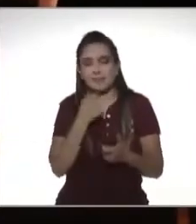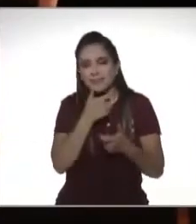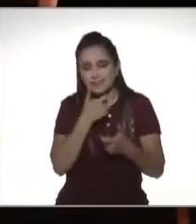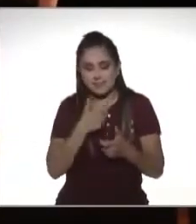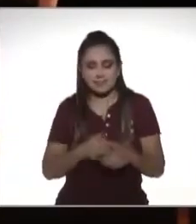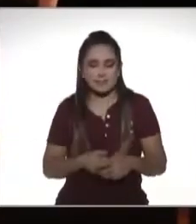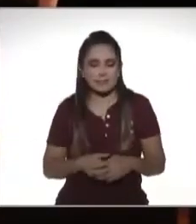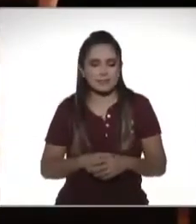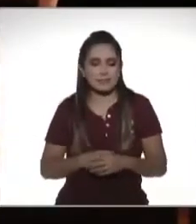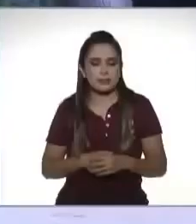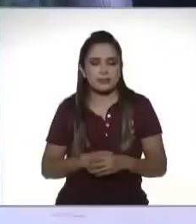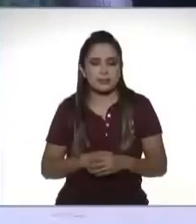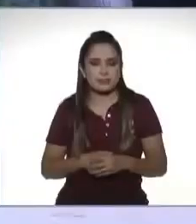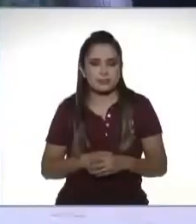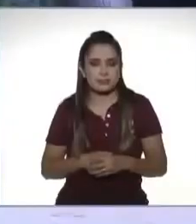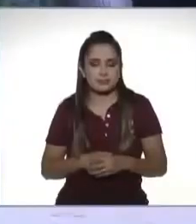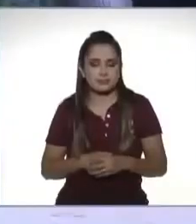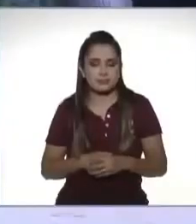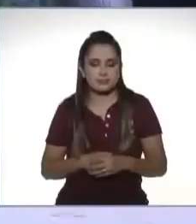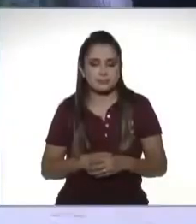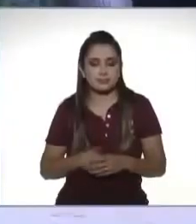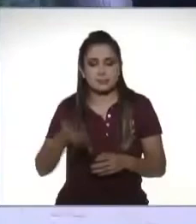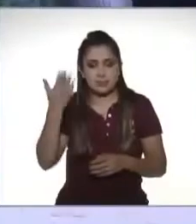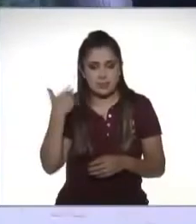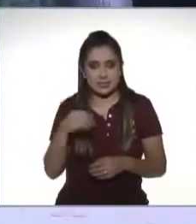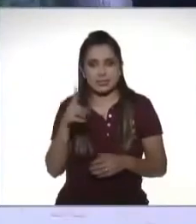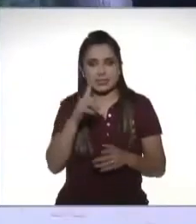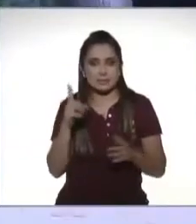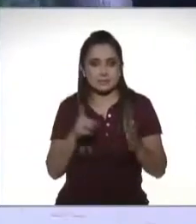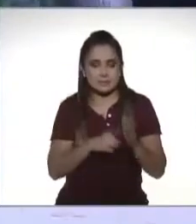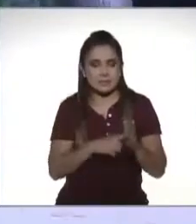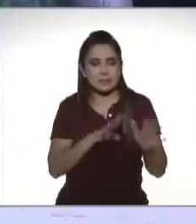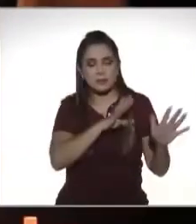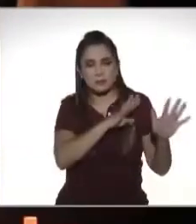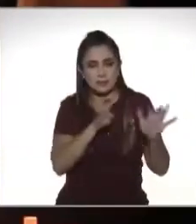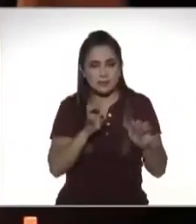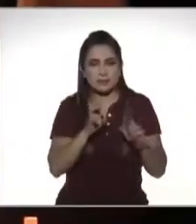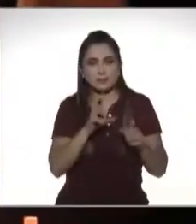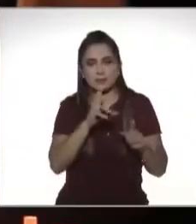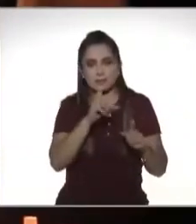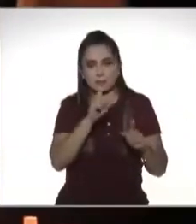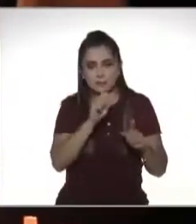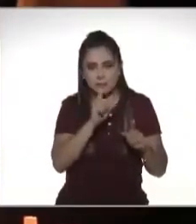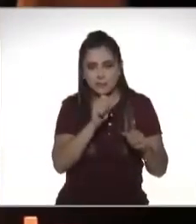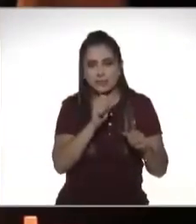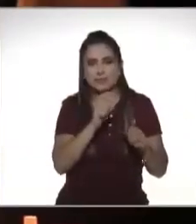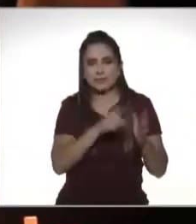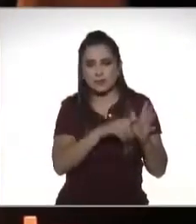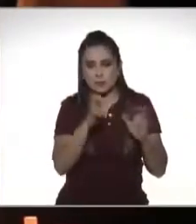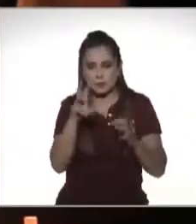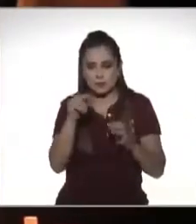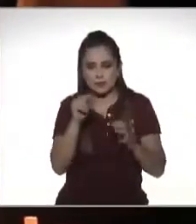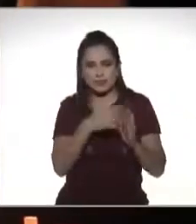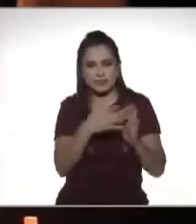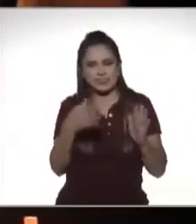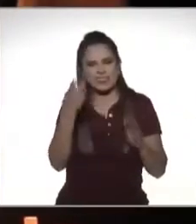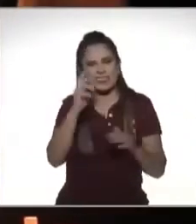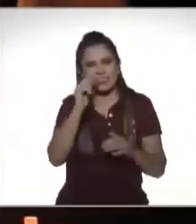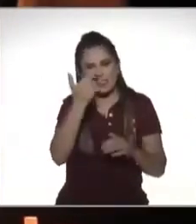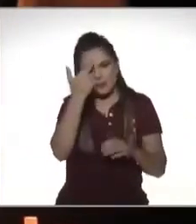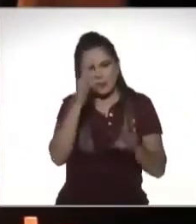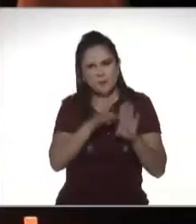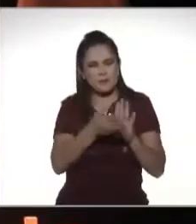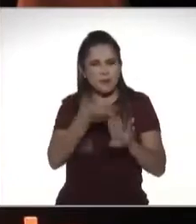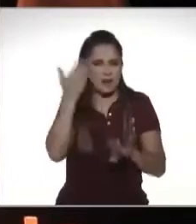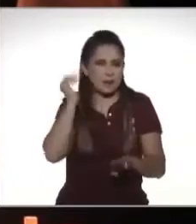yo quiero ¿qué le dicen los ochentas a los veintes? que sentimos mucha nostalgia por el pasado que los